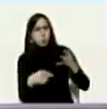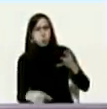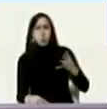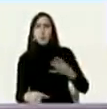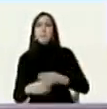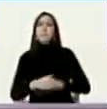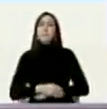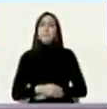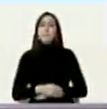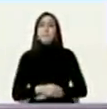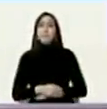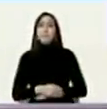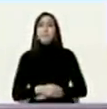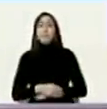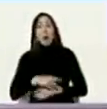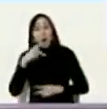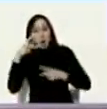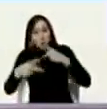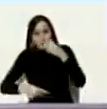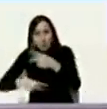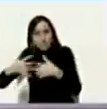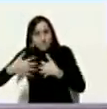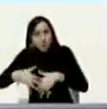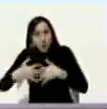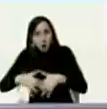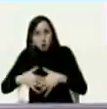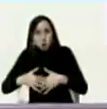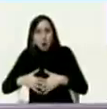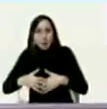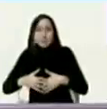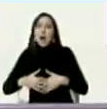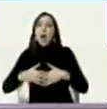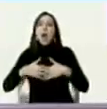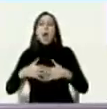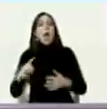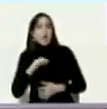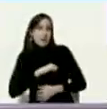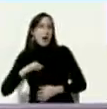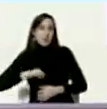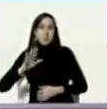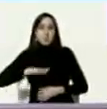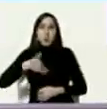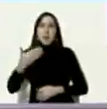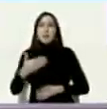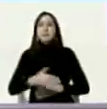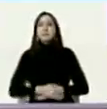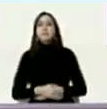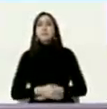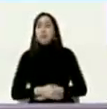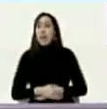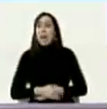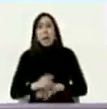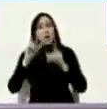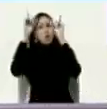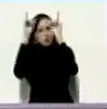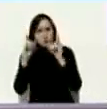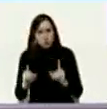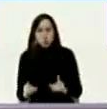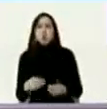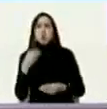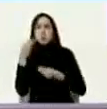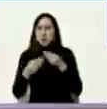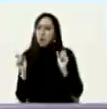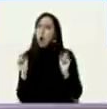el propio proceso industrial venezolano no tenga que depender de nada por eso se han tomado estas decisiones tan oportunas